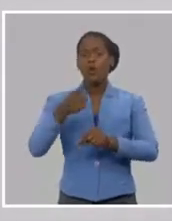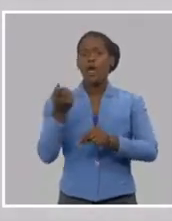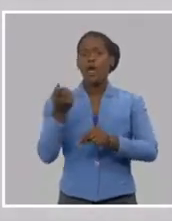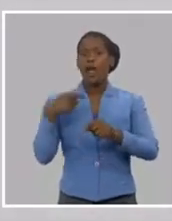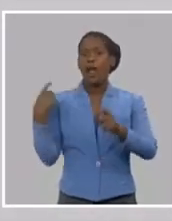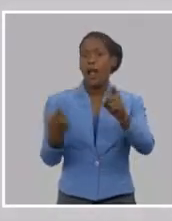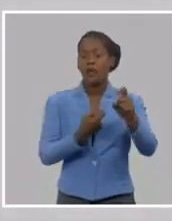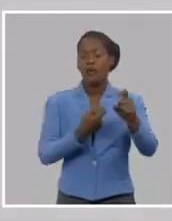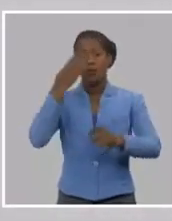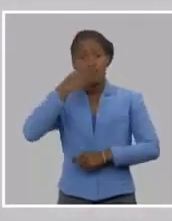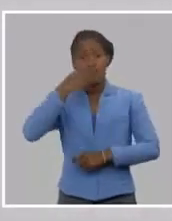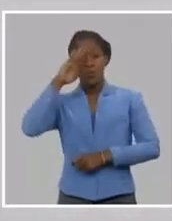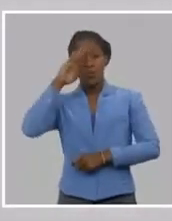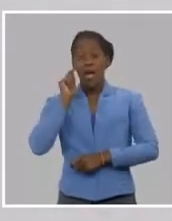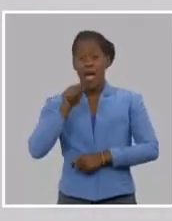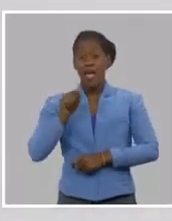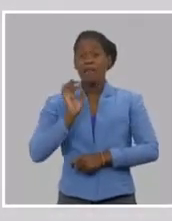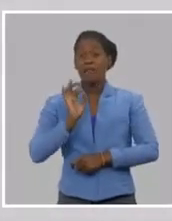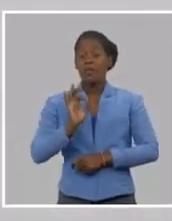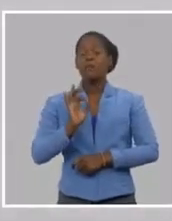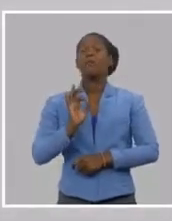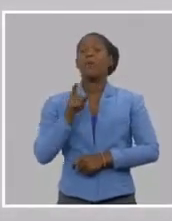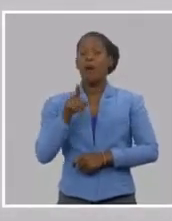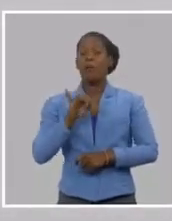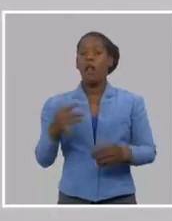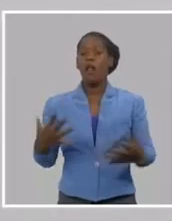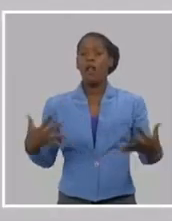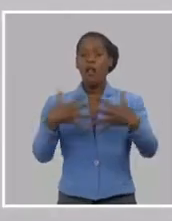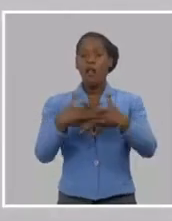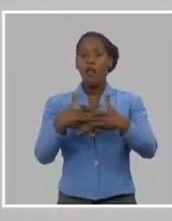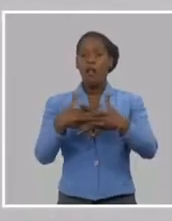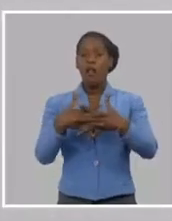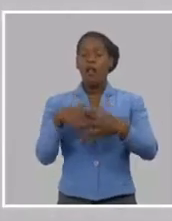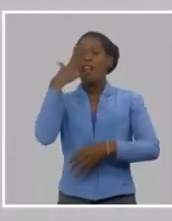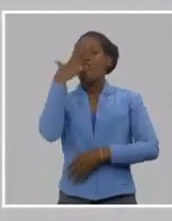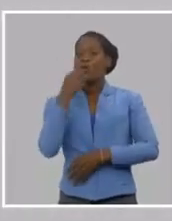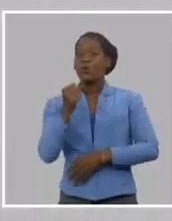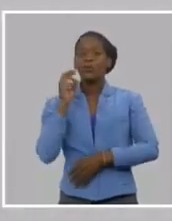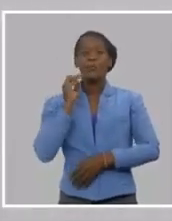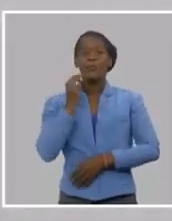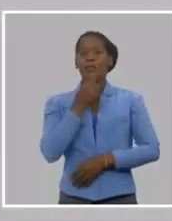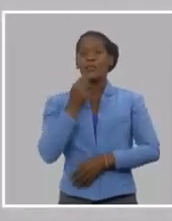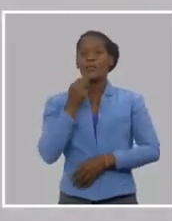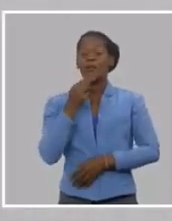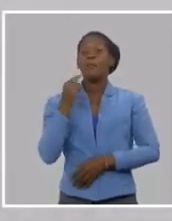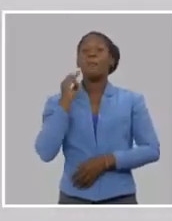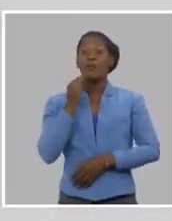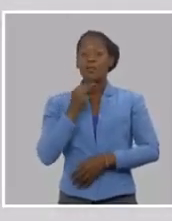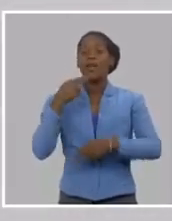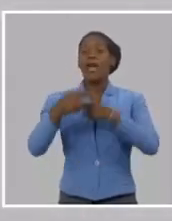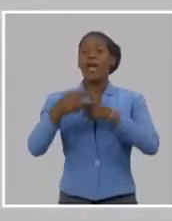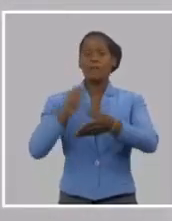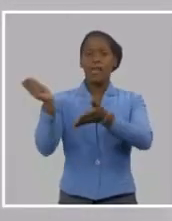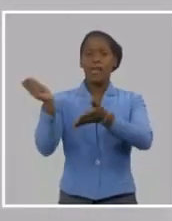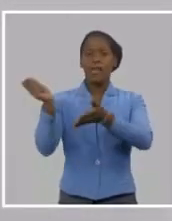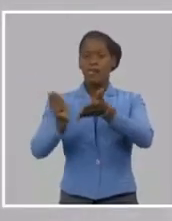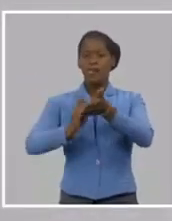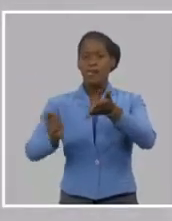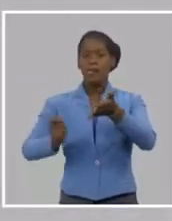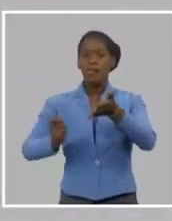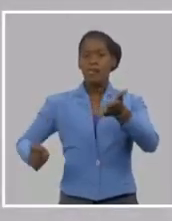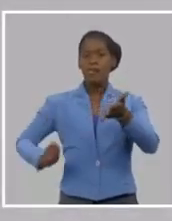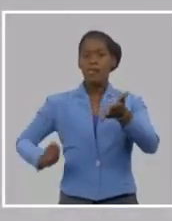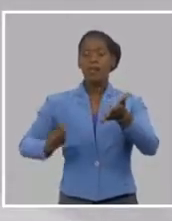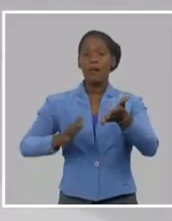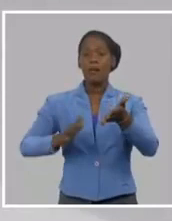así Martí. Ese era el todo con lo que Martí contaba. Yo creo que hay que tener eso en cuenta para que no nos roben el control de Martí, para que no vengan los oportunistas